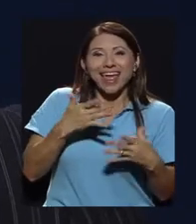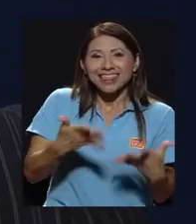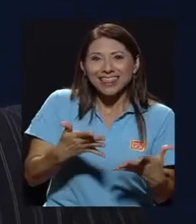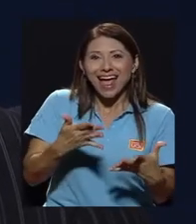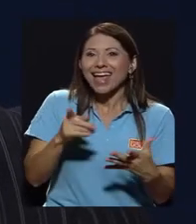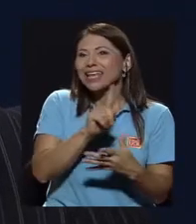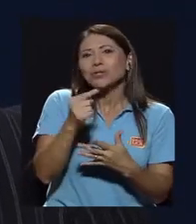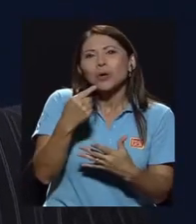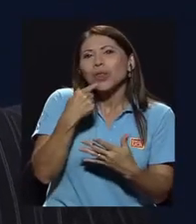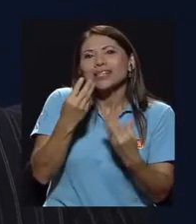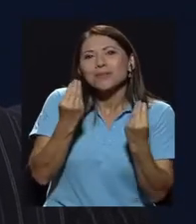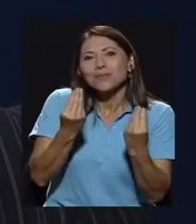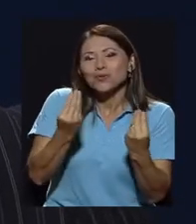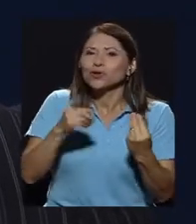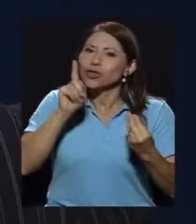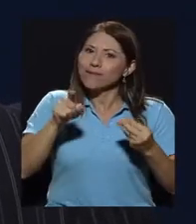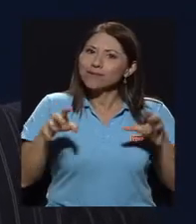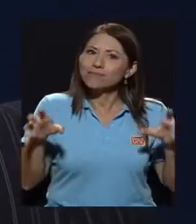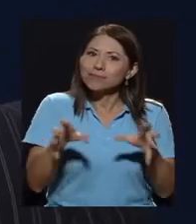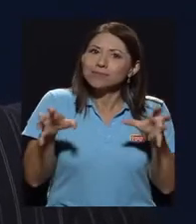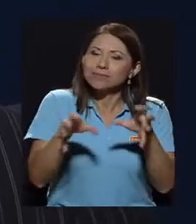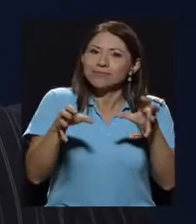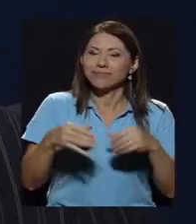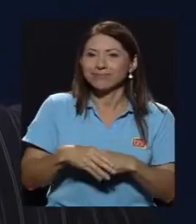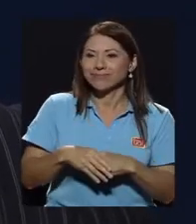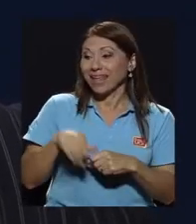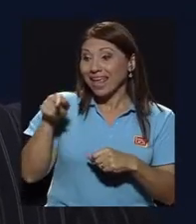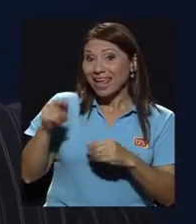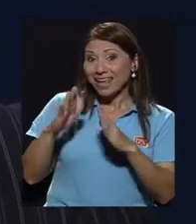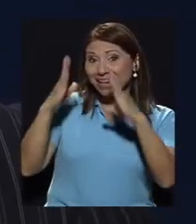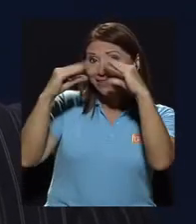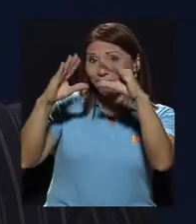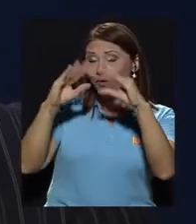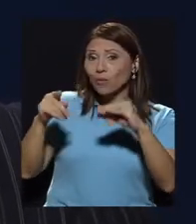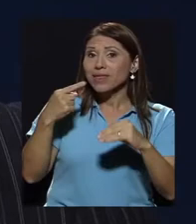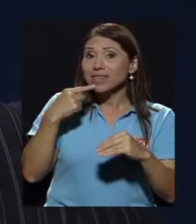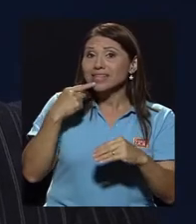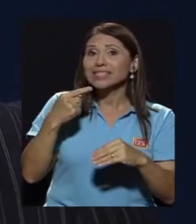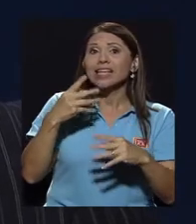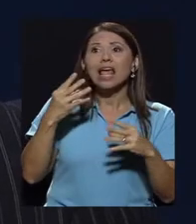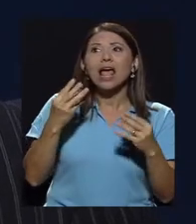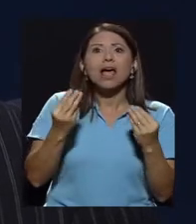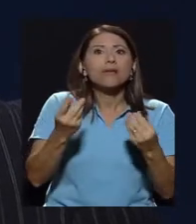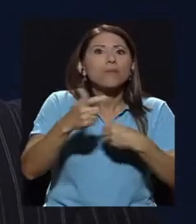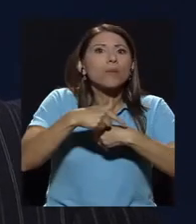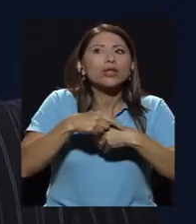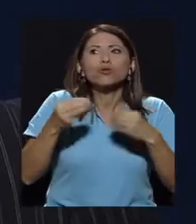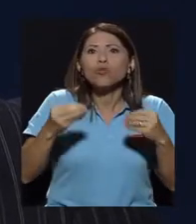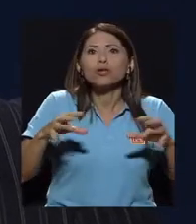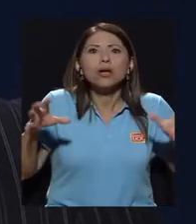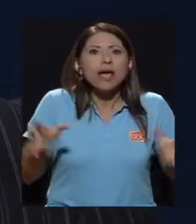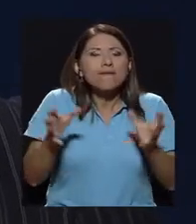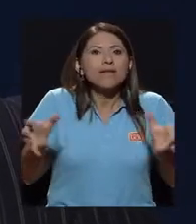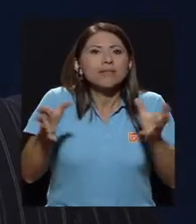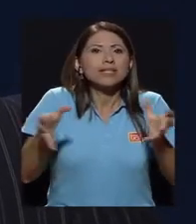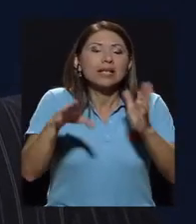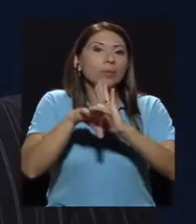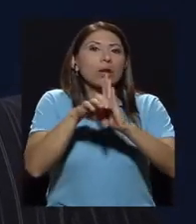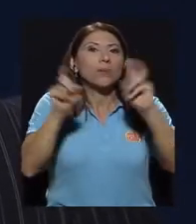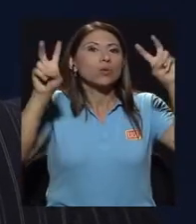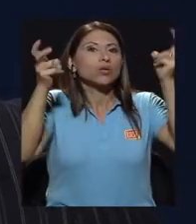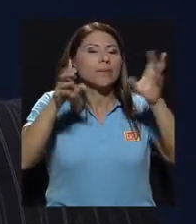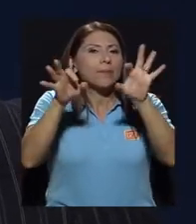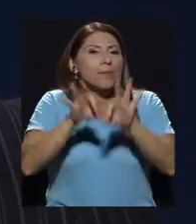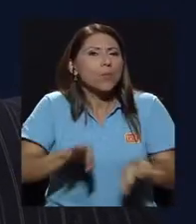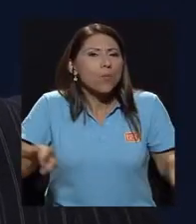acción. Esa transición, lo que noto en el informe también, es que destaca un momento mucho de efervescencia, hay momentos en los que hay un tema